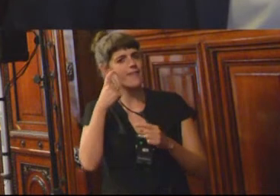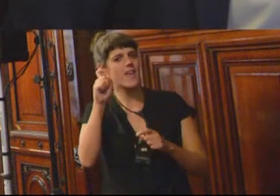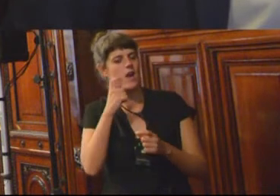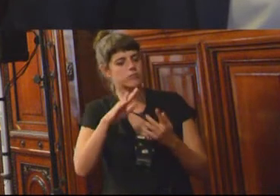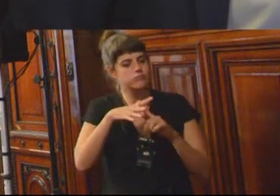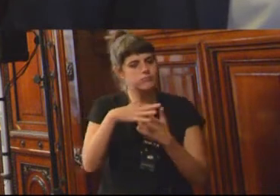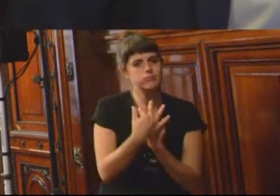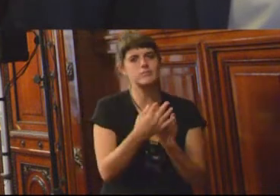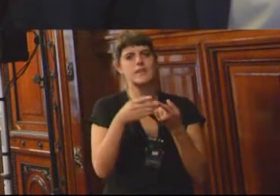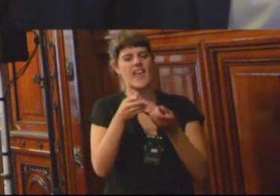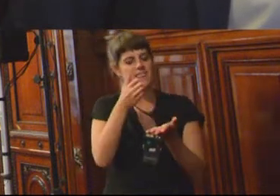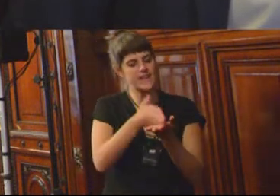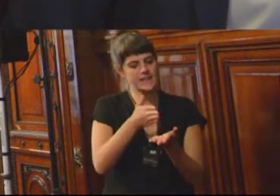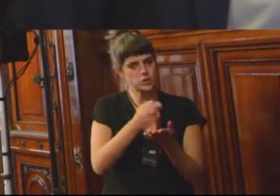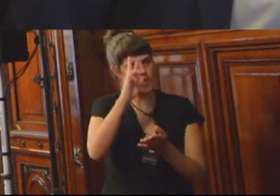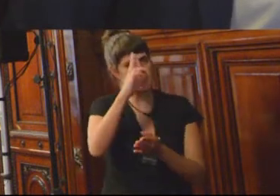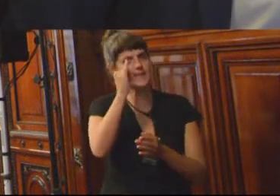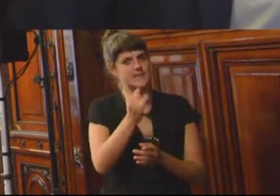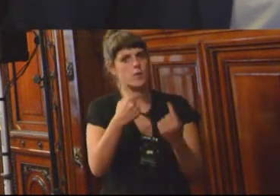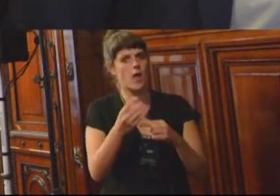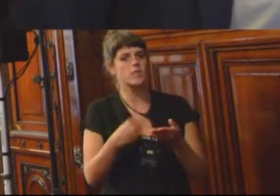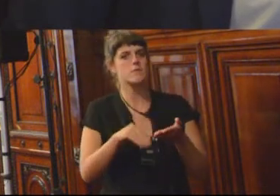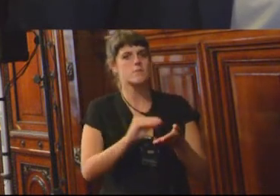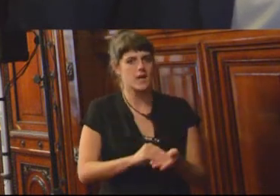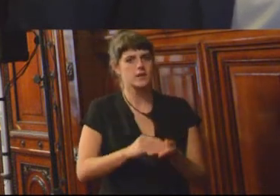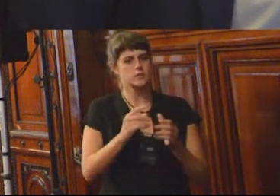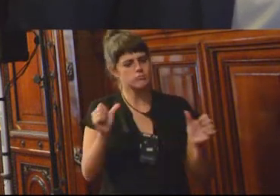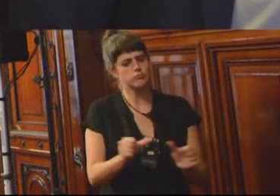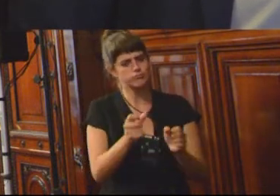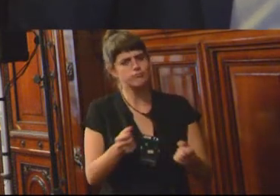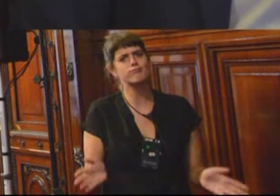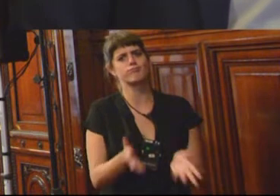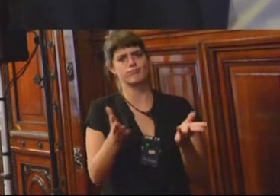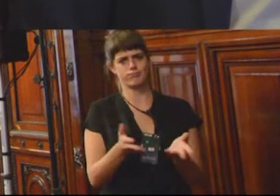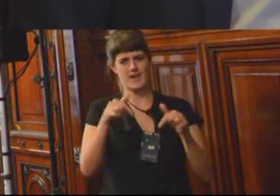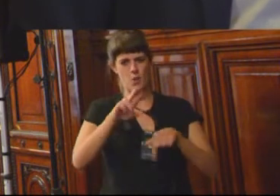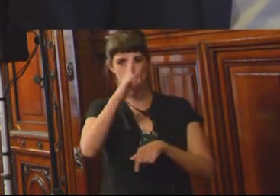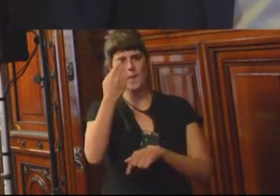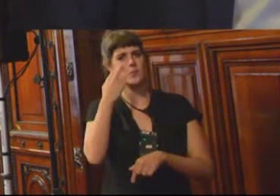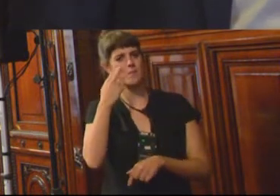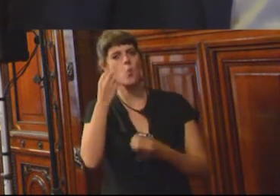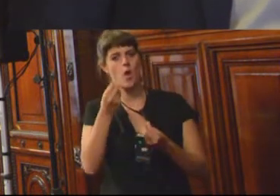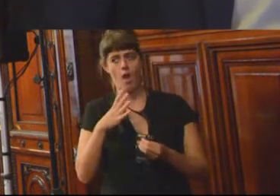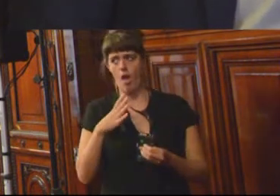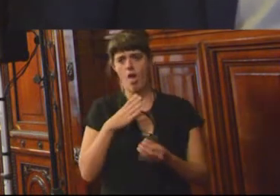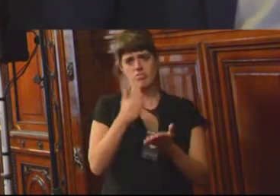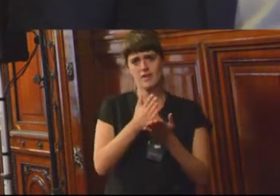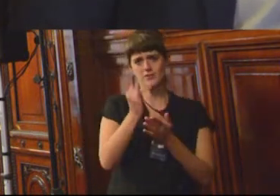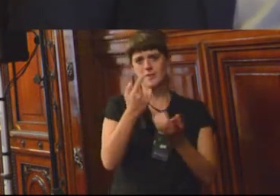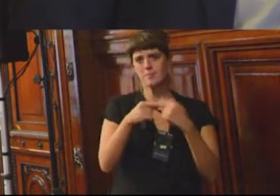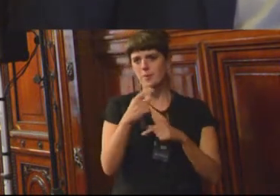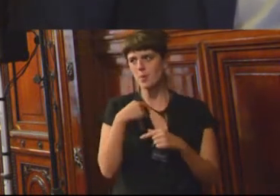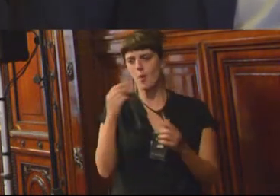respetados, ejercidos. Que Uruguay tiene un problema con eso. Tenemos todos derechos pero tenemos alguna dificultad a veces en que sean ejercidos. Esto